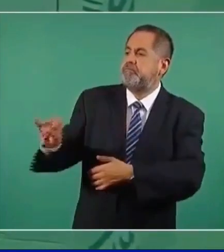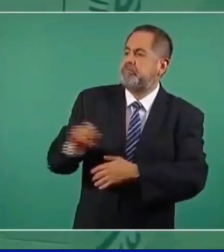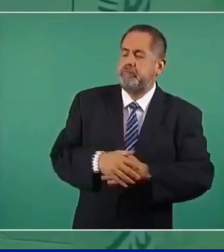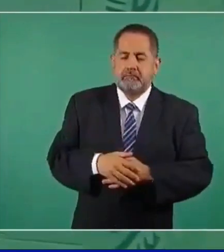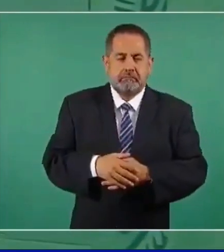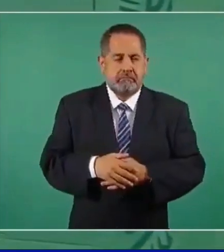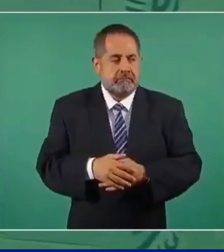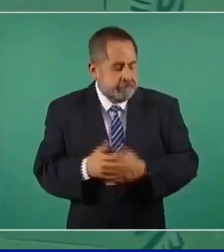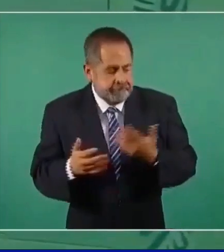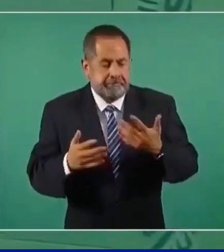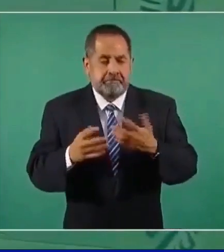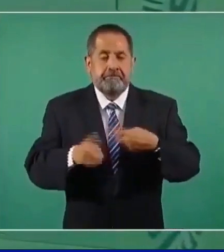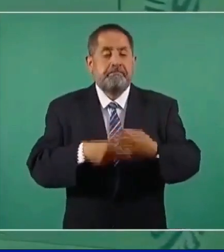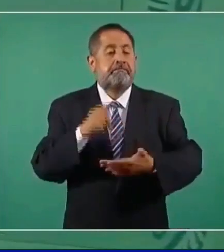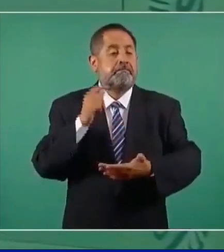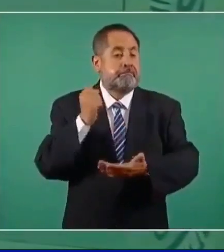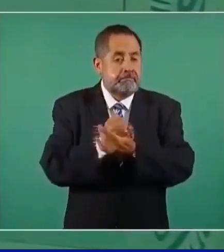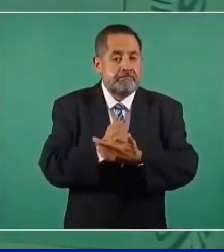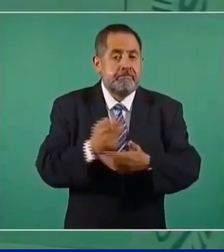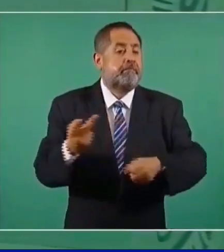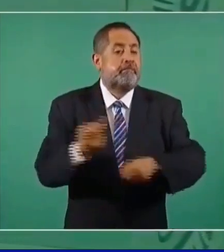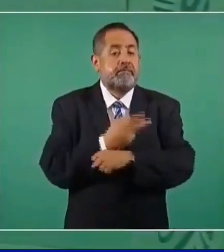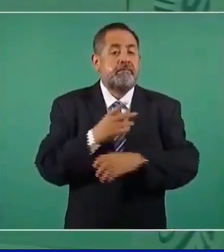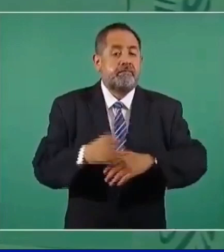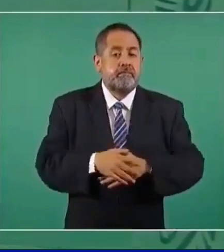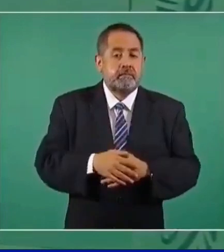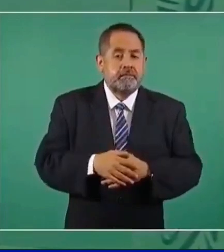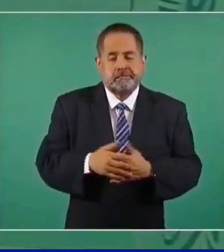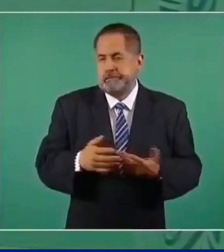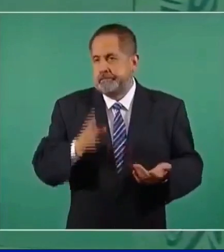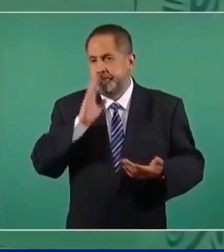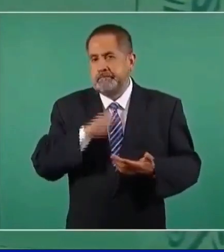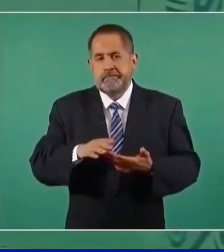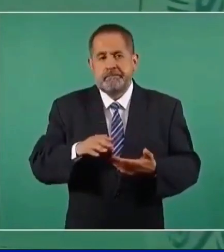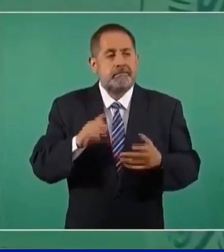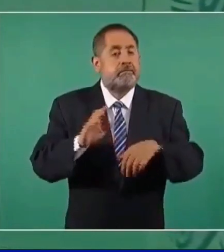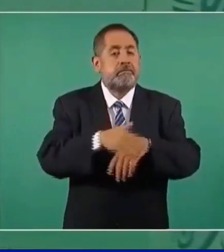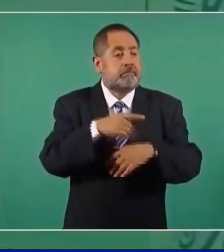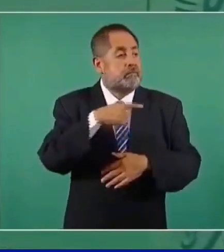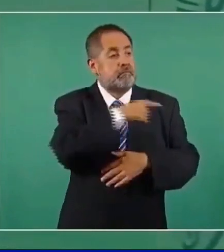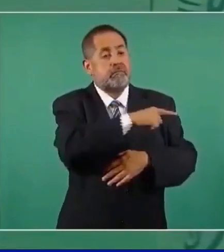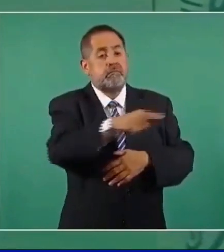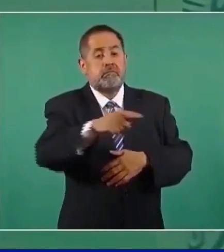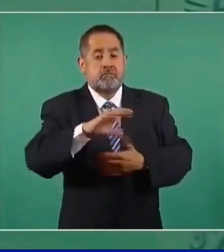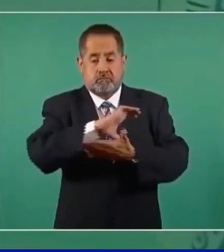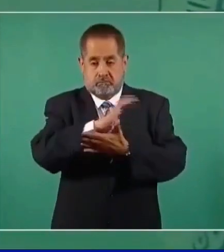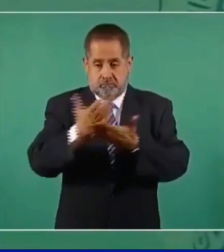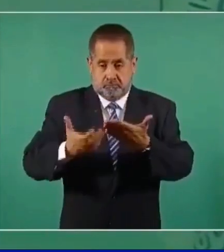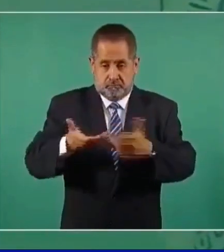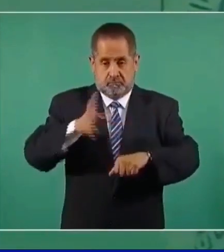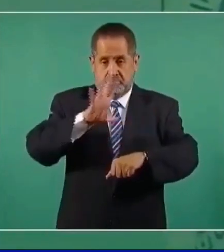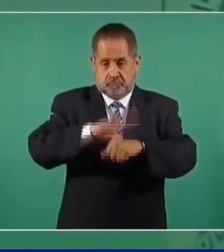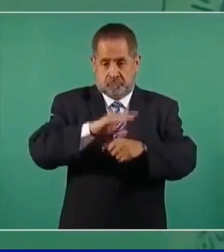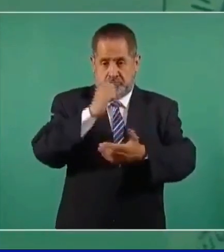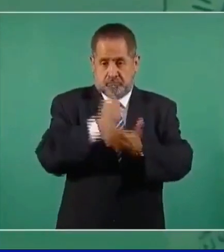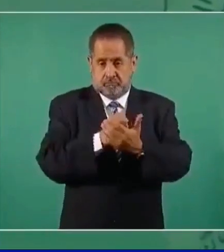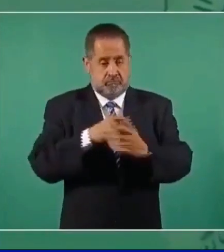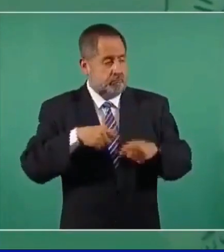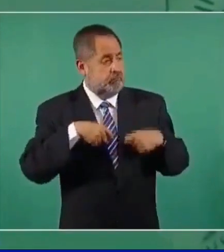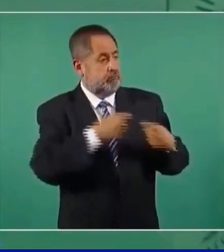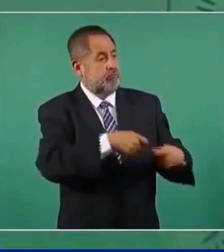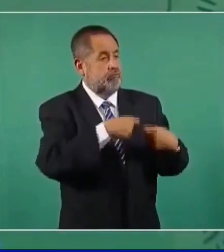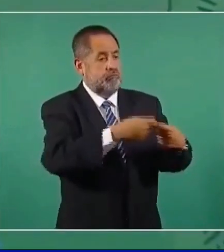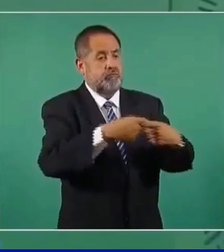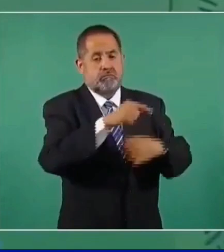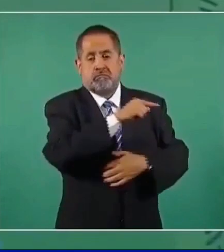que se entregaron concesiones para que algunas